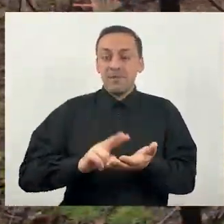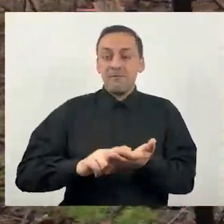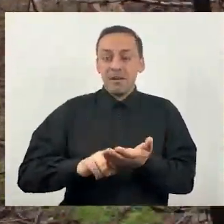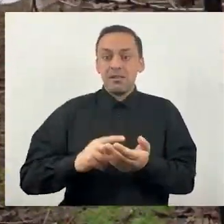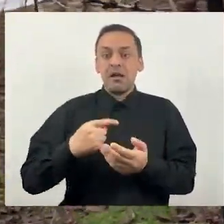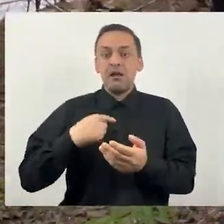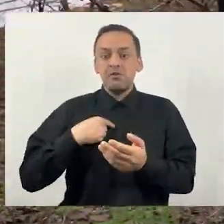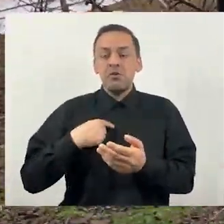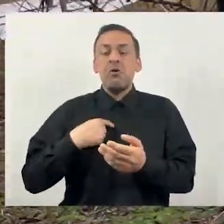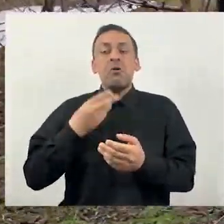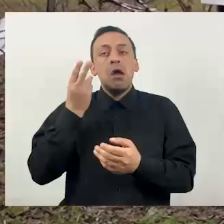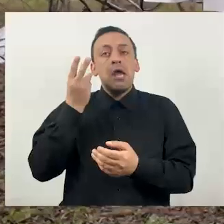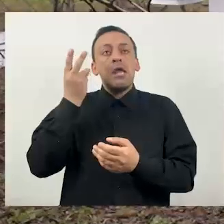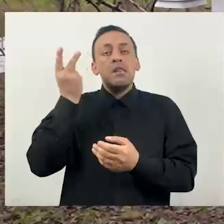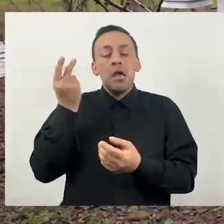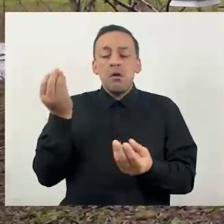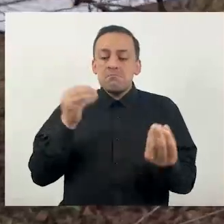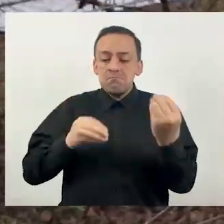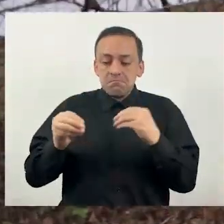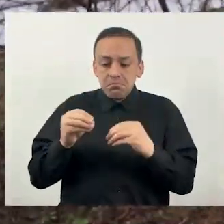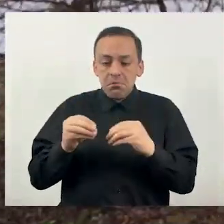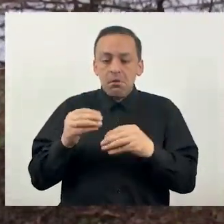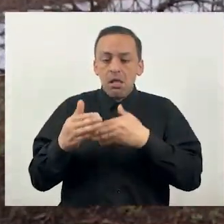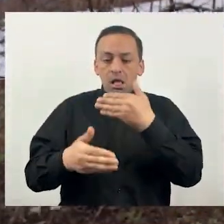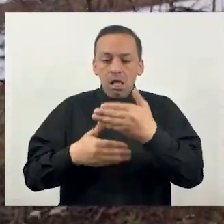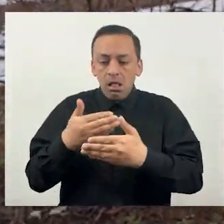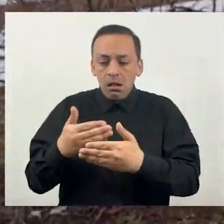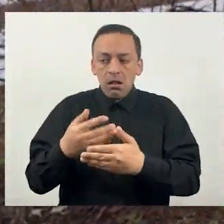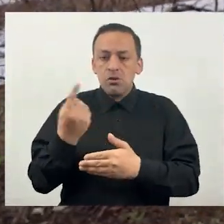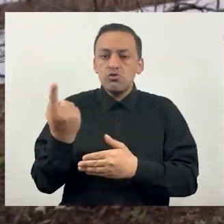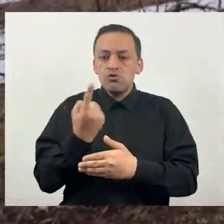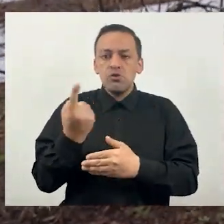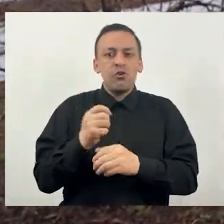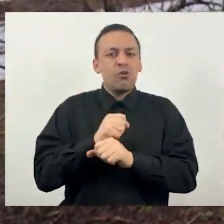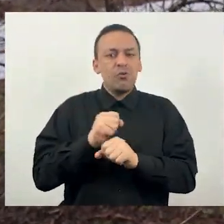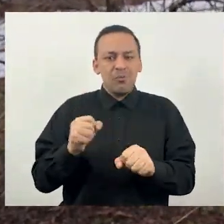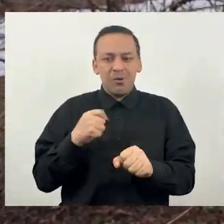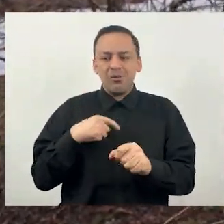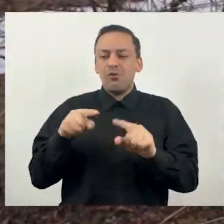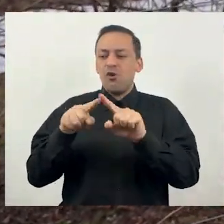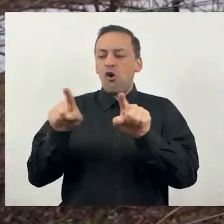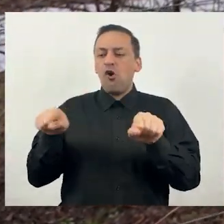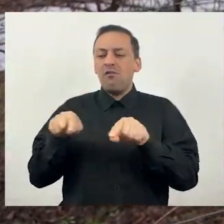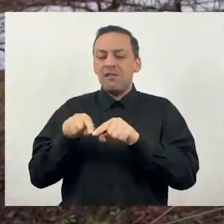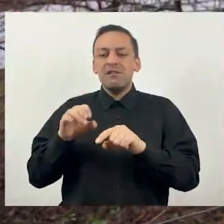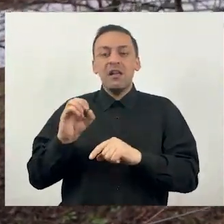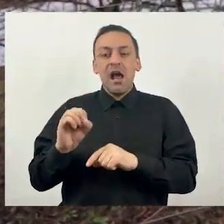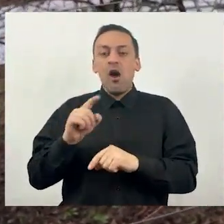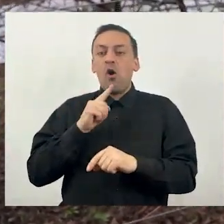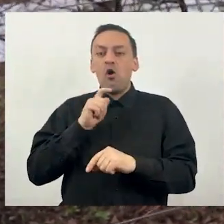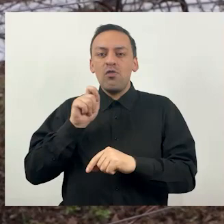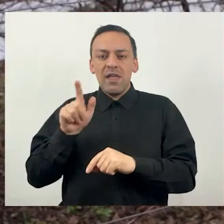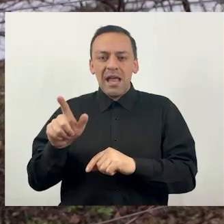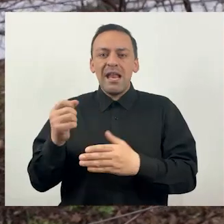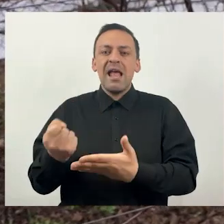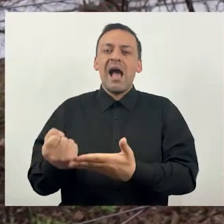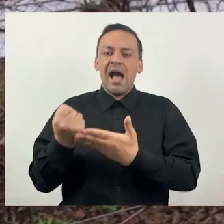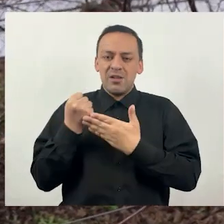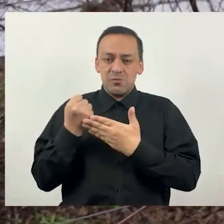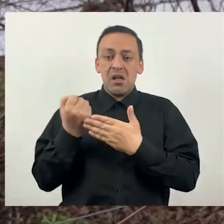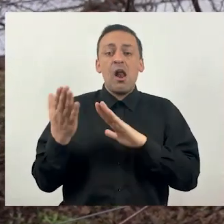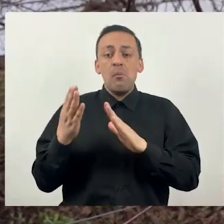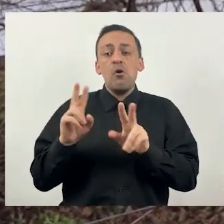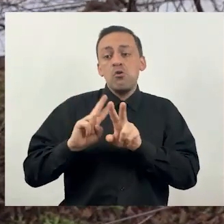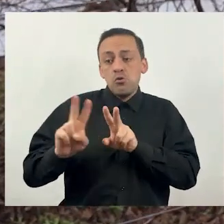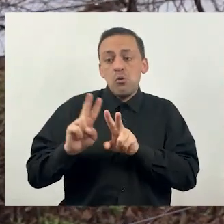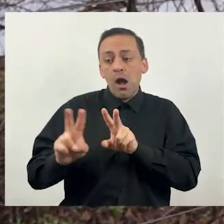Yo no podría haber pasado más allá si no hubiera estado en Oficina de Transferencia y Licenciamiento, lo digo muy honestamente. Yo probablemente podría haber llegado a desarrollar el